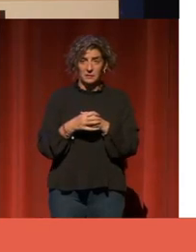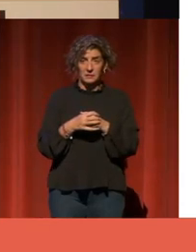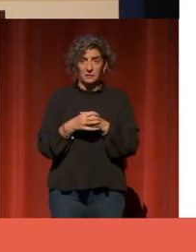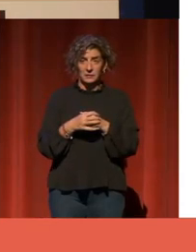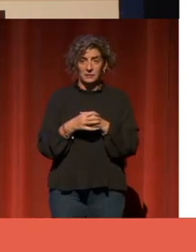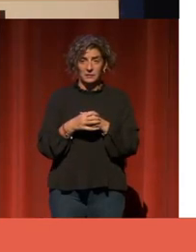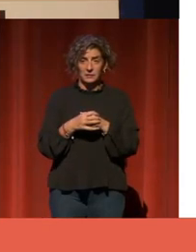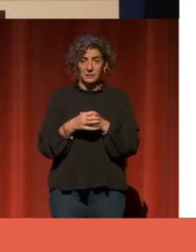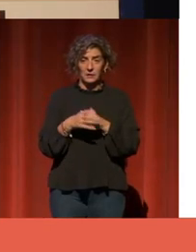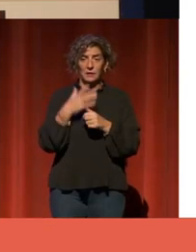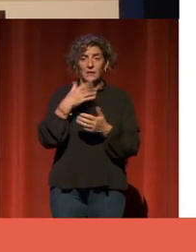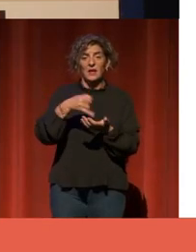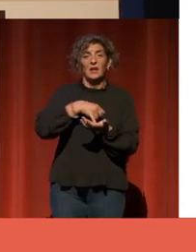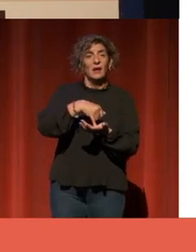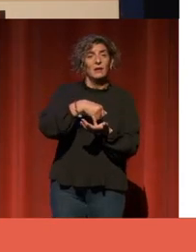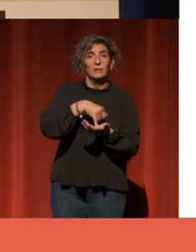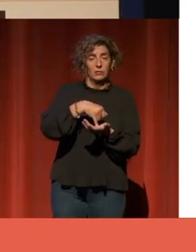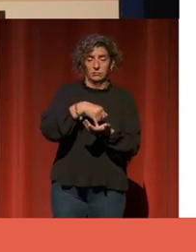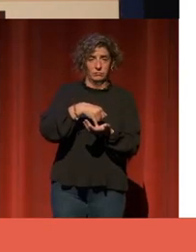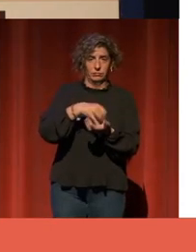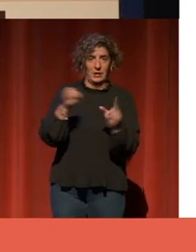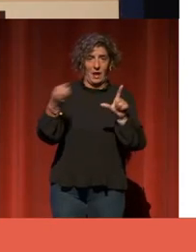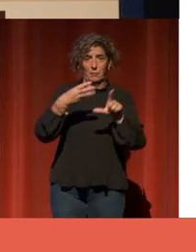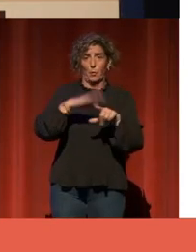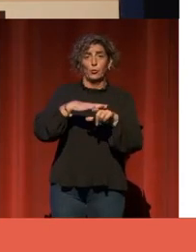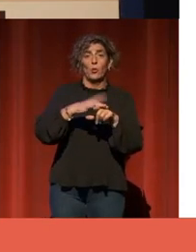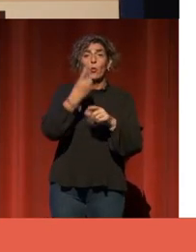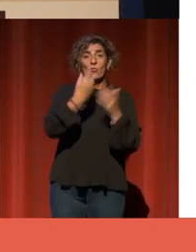etéreo que las páginas web. ¿Por qué cambian de un día para otro?